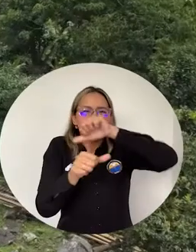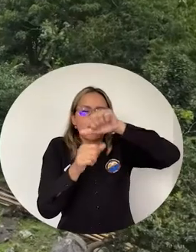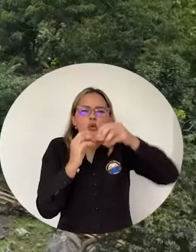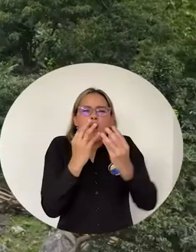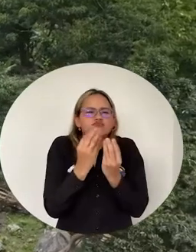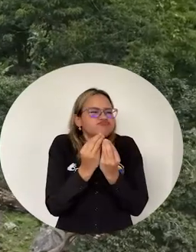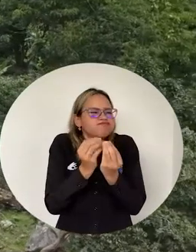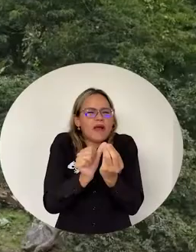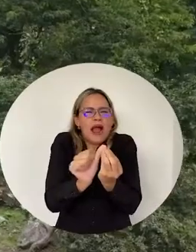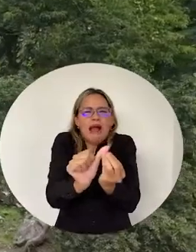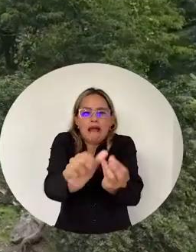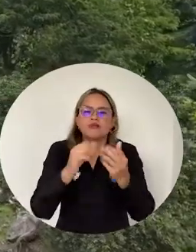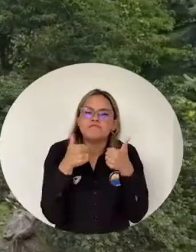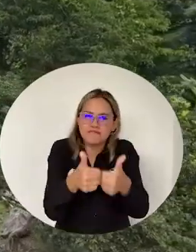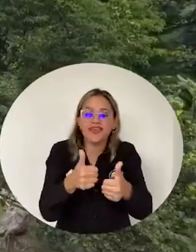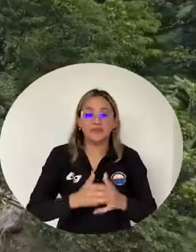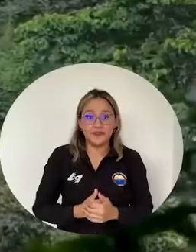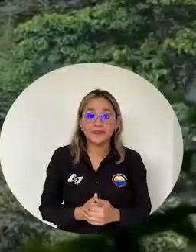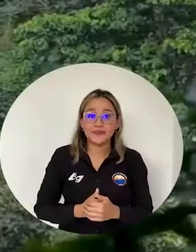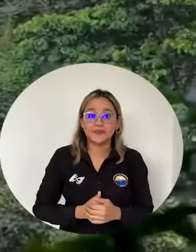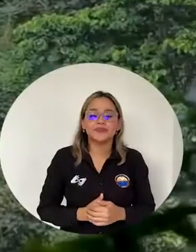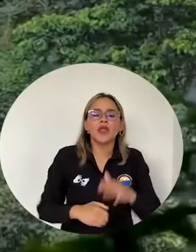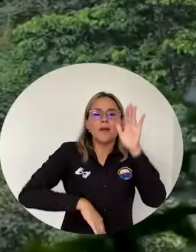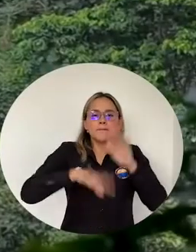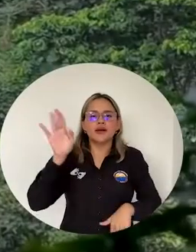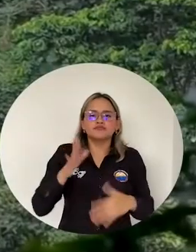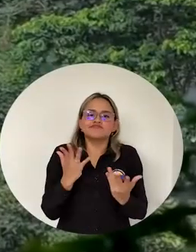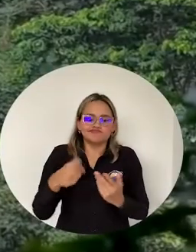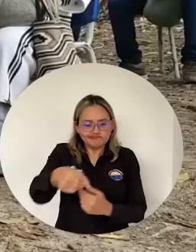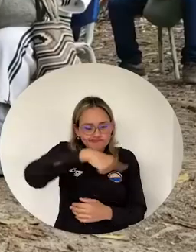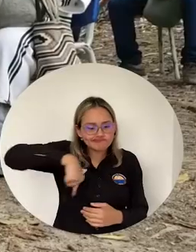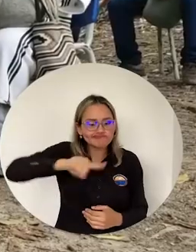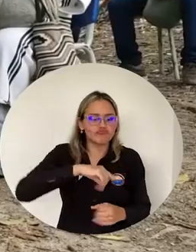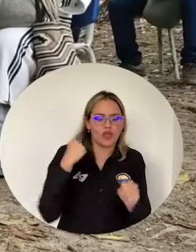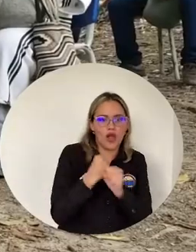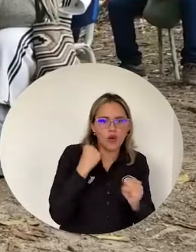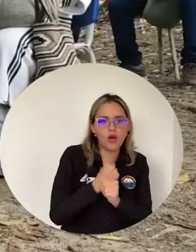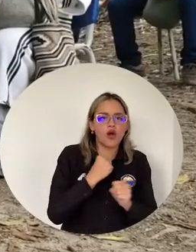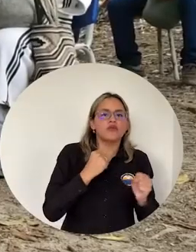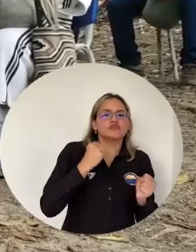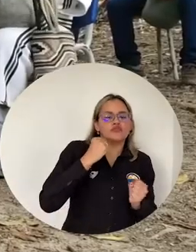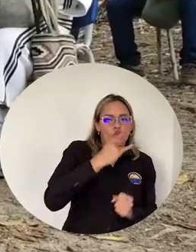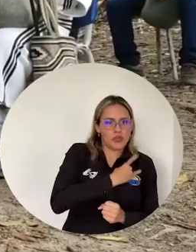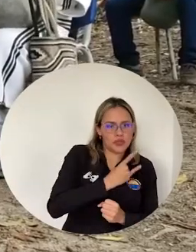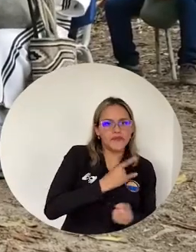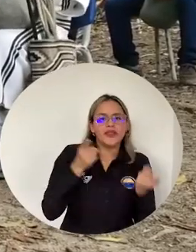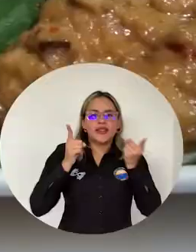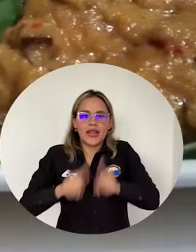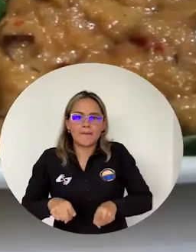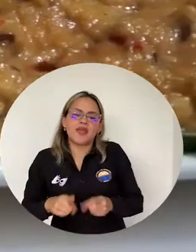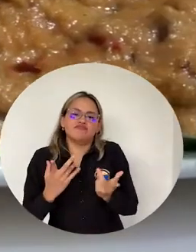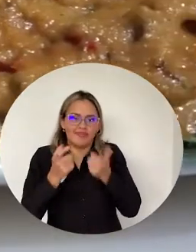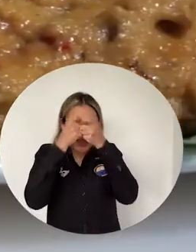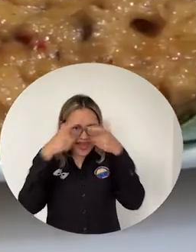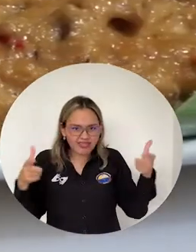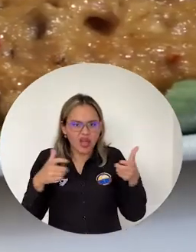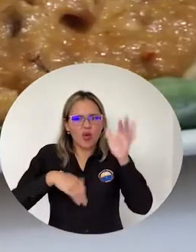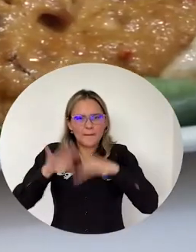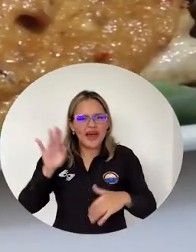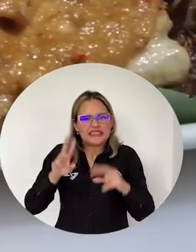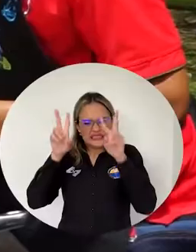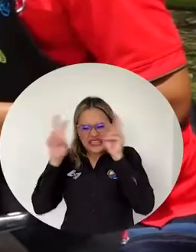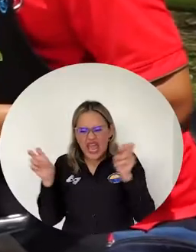Temas como turismo sostenible y sustentable Trabajo de la academia Estado y empresa en pro del desarrollo del turismo social